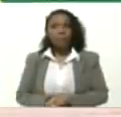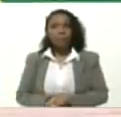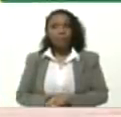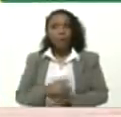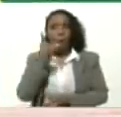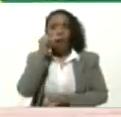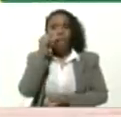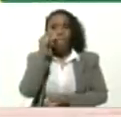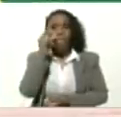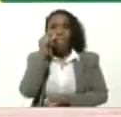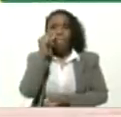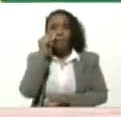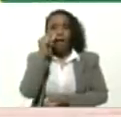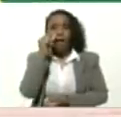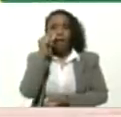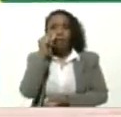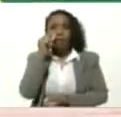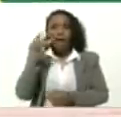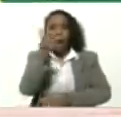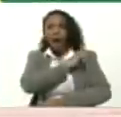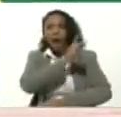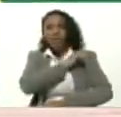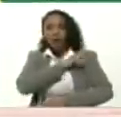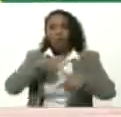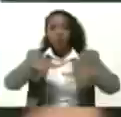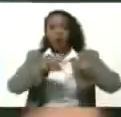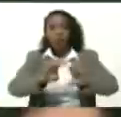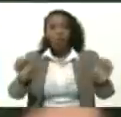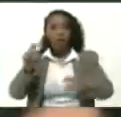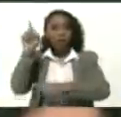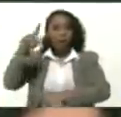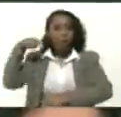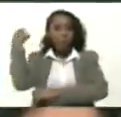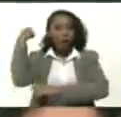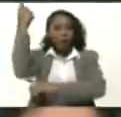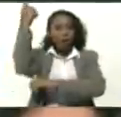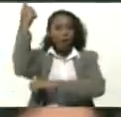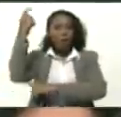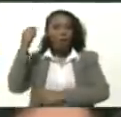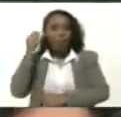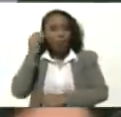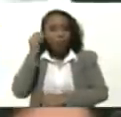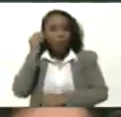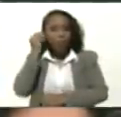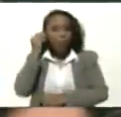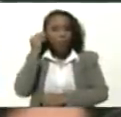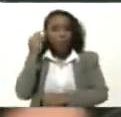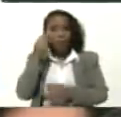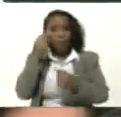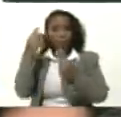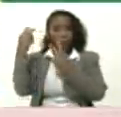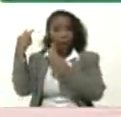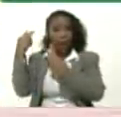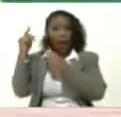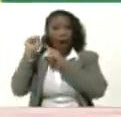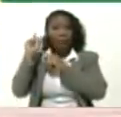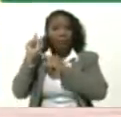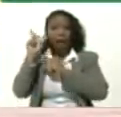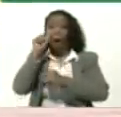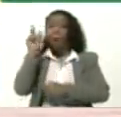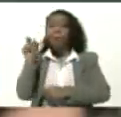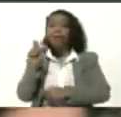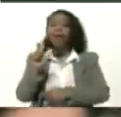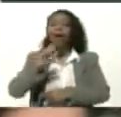Gilberto Rivero Jefe de la zona Educativa De Guarico La patria Mira Gilberto Este Gilberto